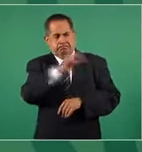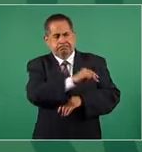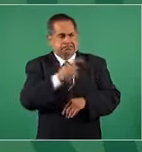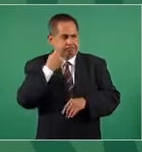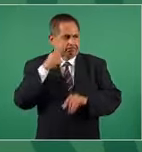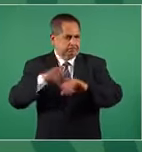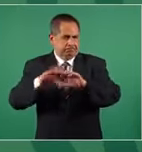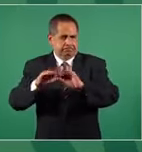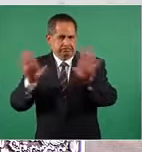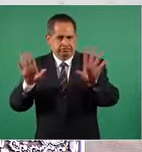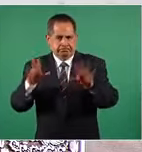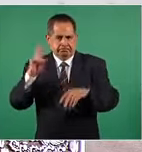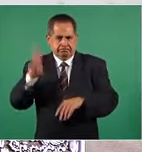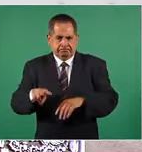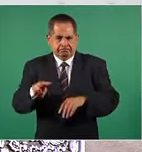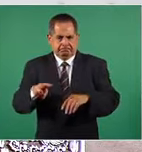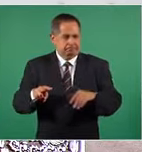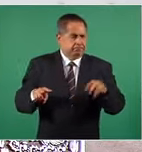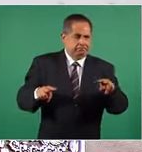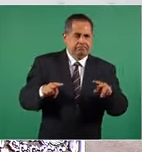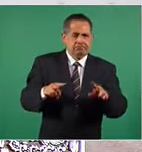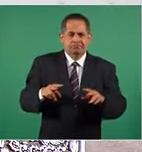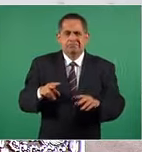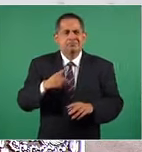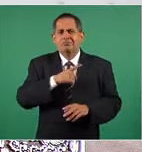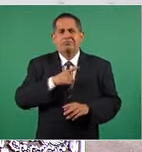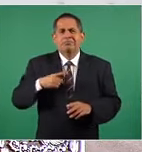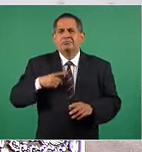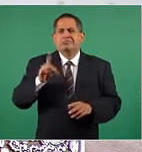no debe haber una regulación.